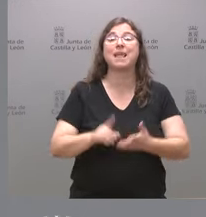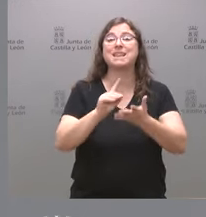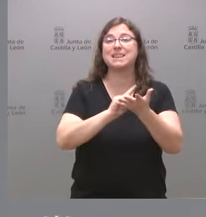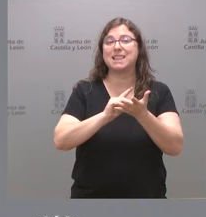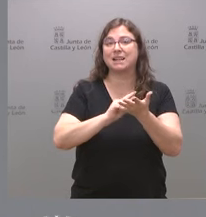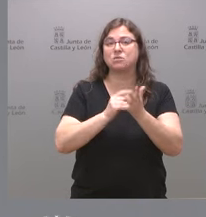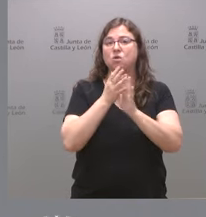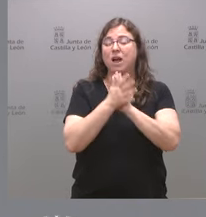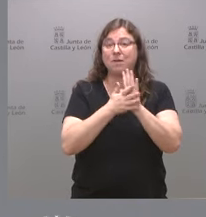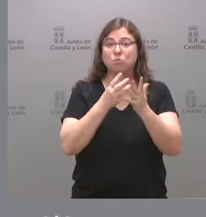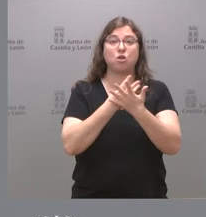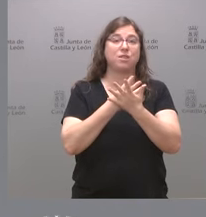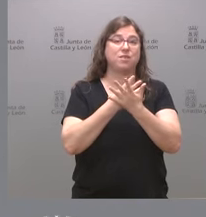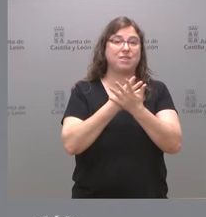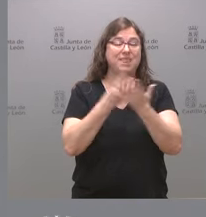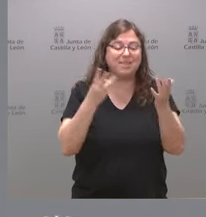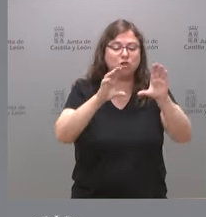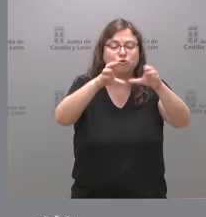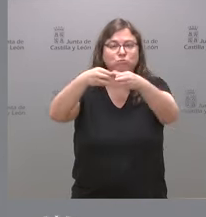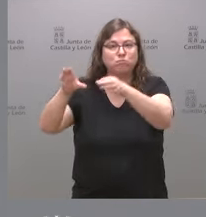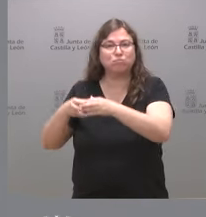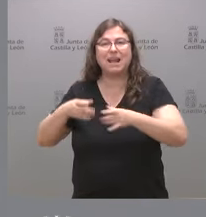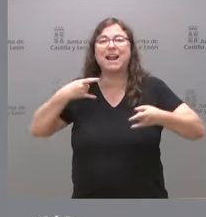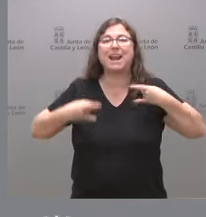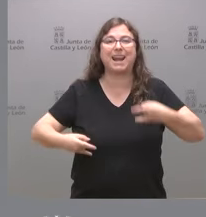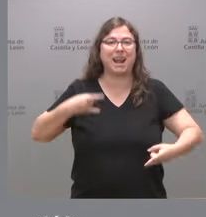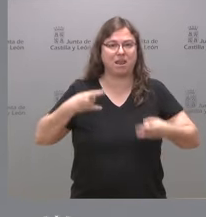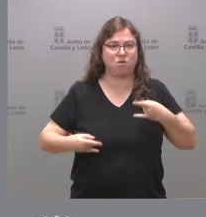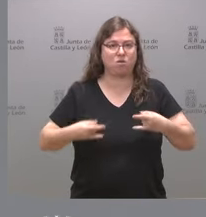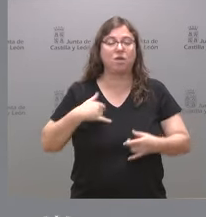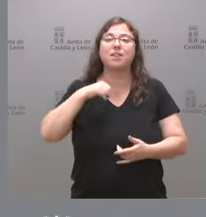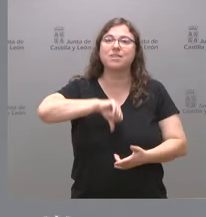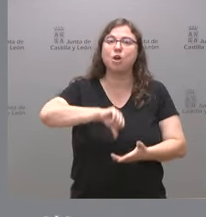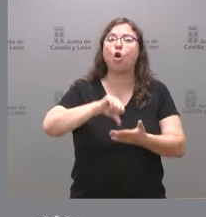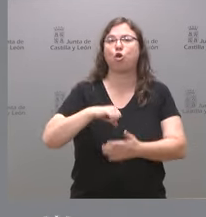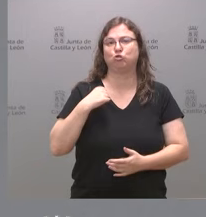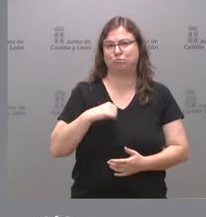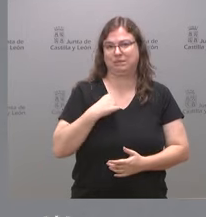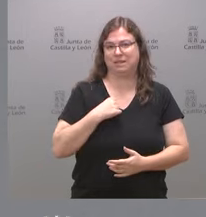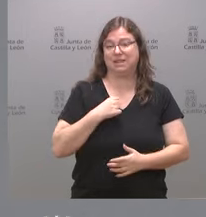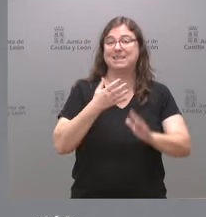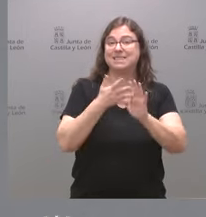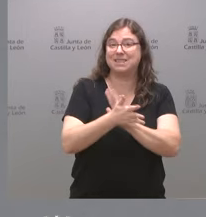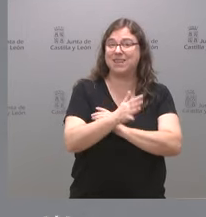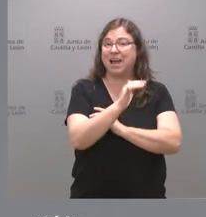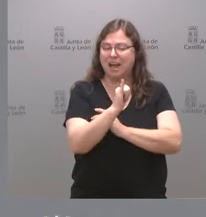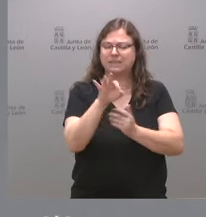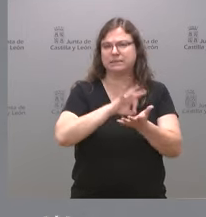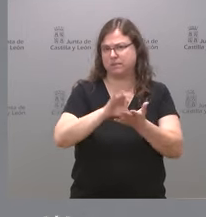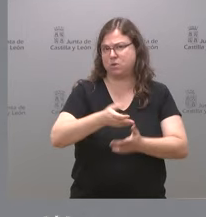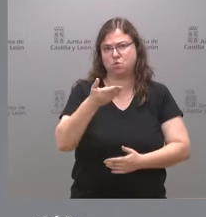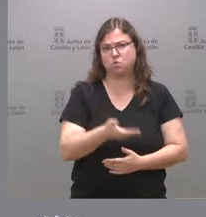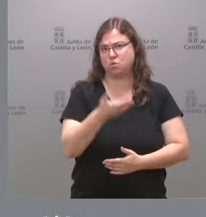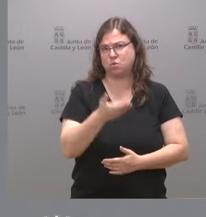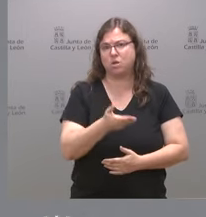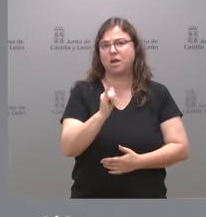estamos hablando de 18 equipos de rayos que dispone este hospital, lo que da idea claramente también del servicio tan importante que se